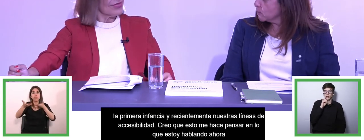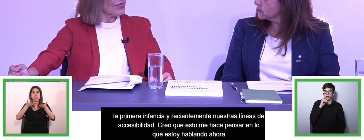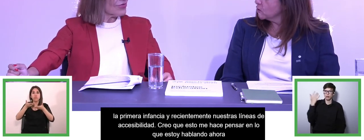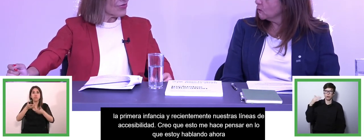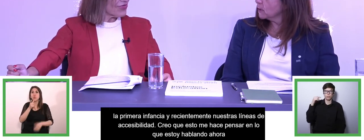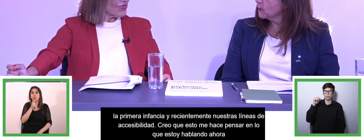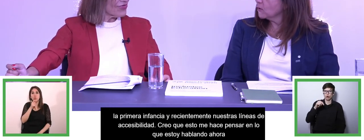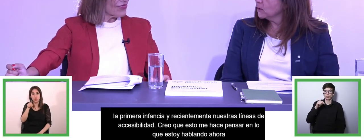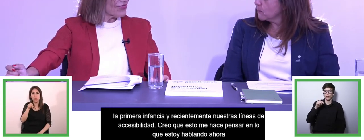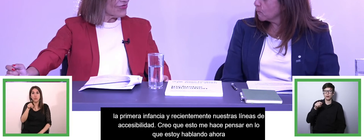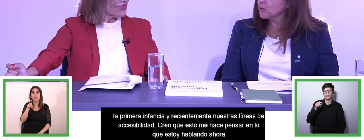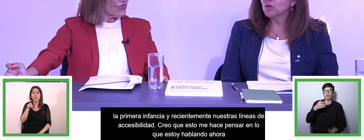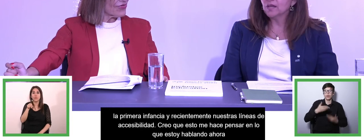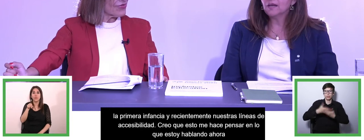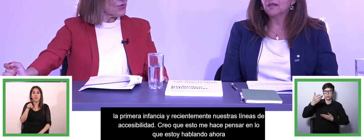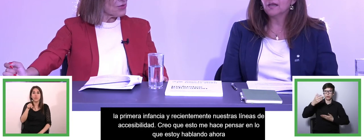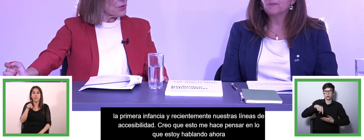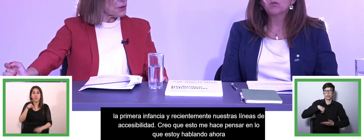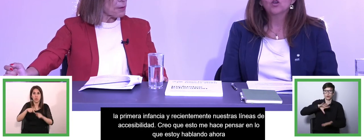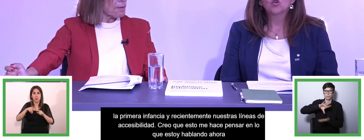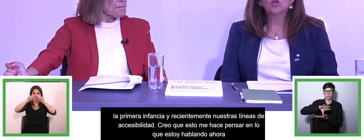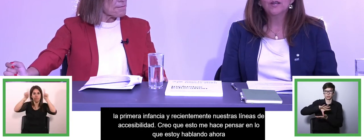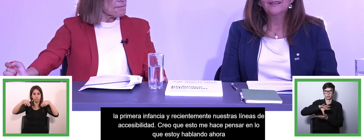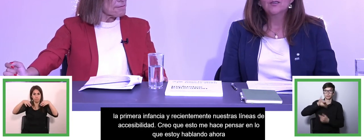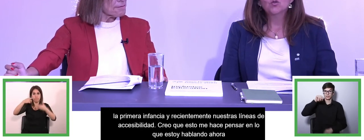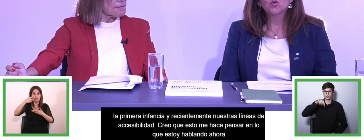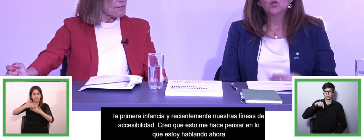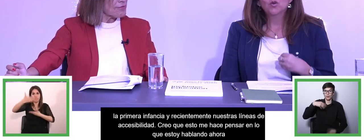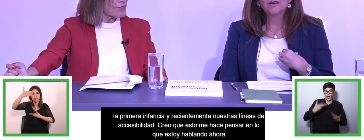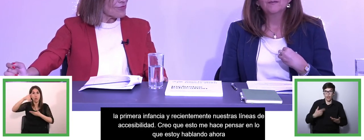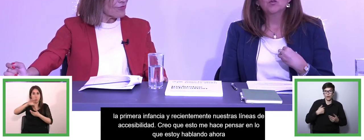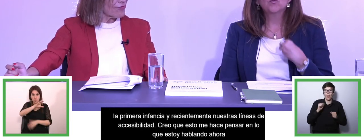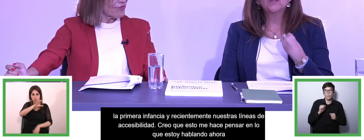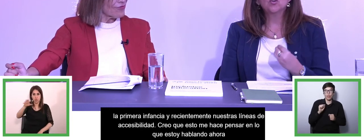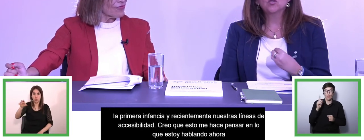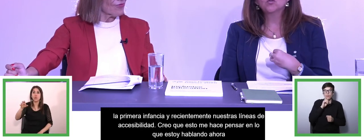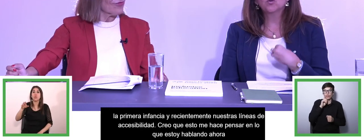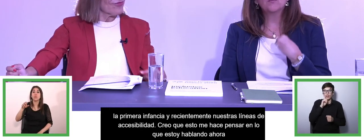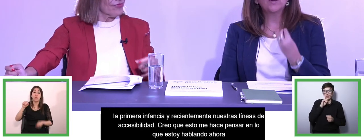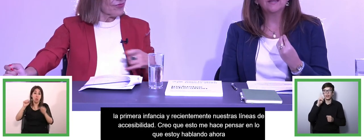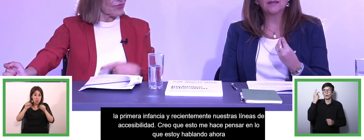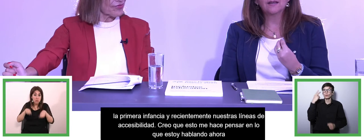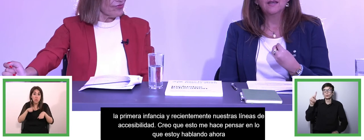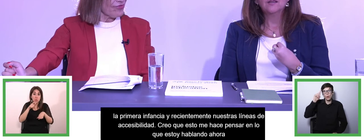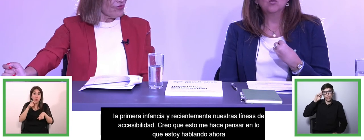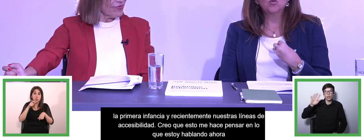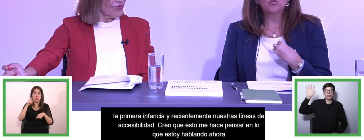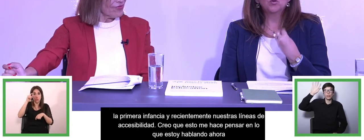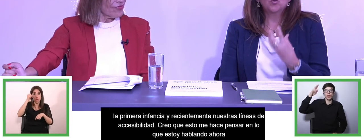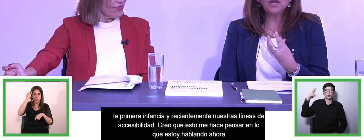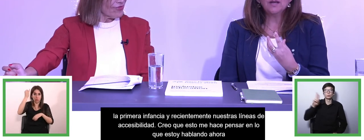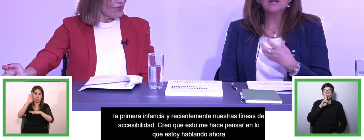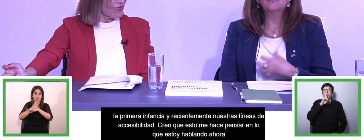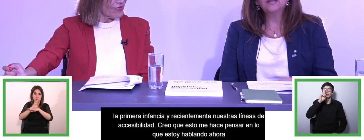a esa conversación es que hoy día podemos contar con su visión, su respuesta, su